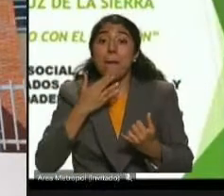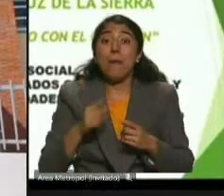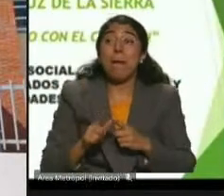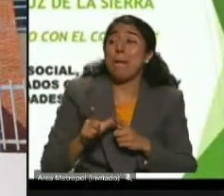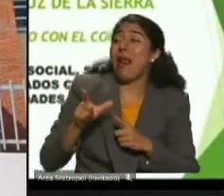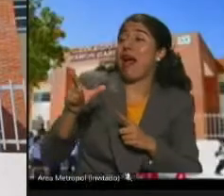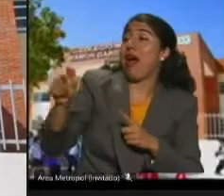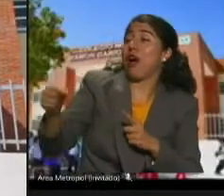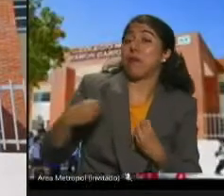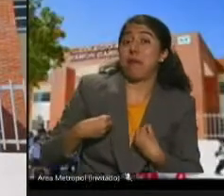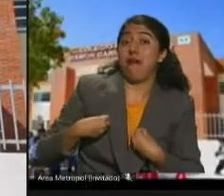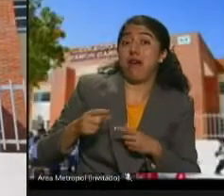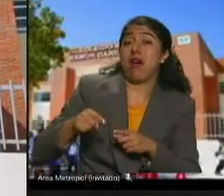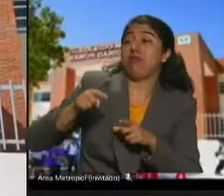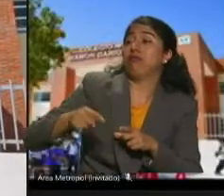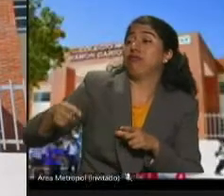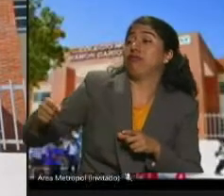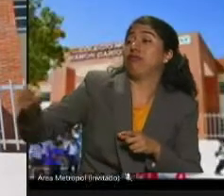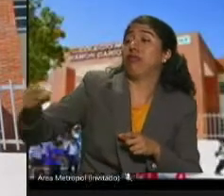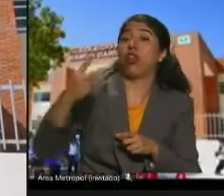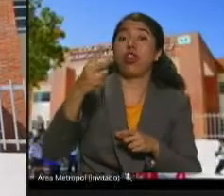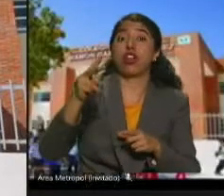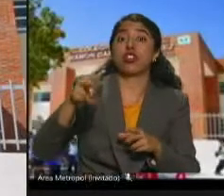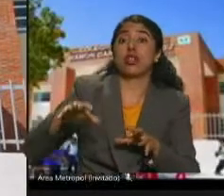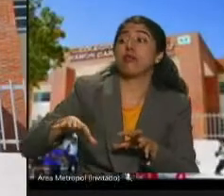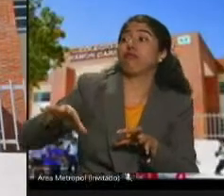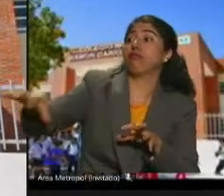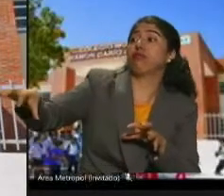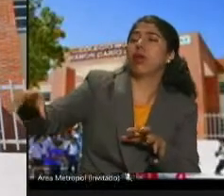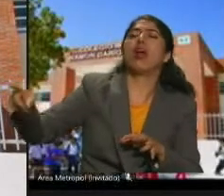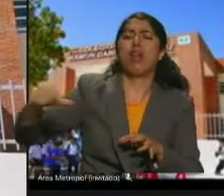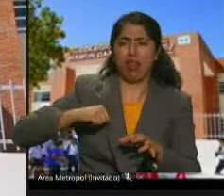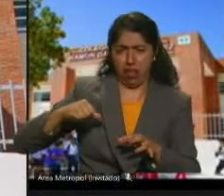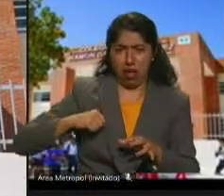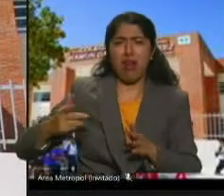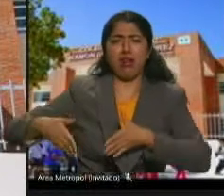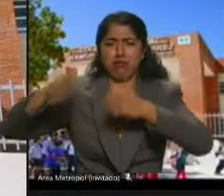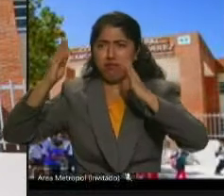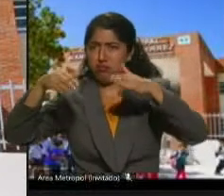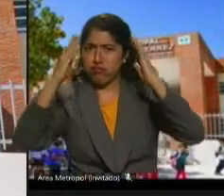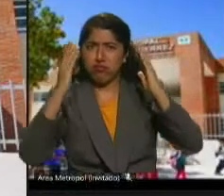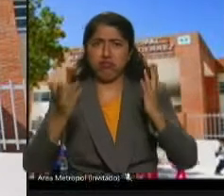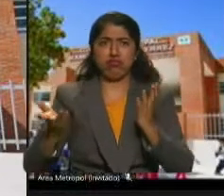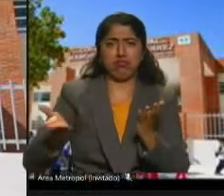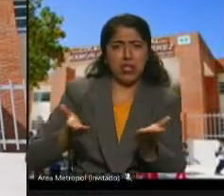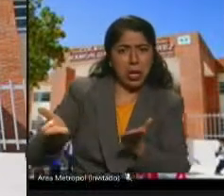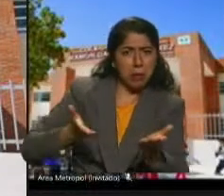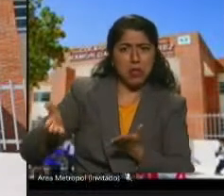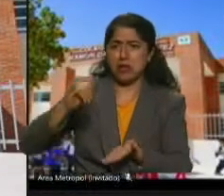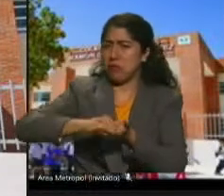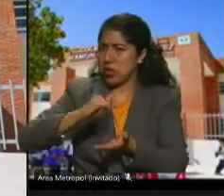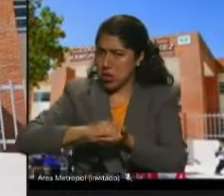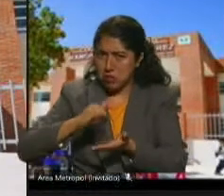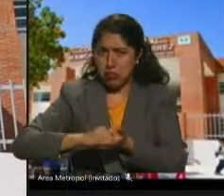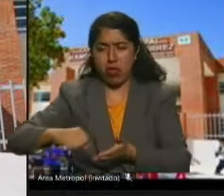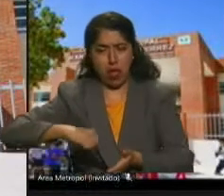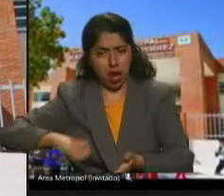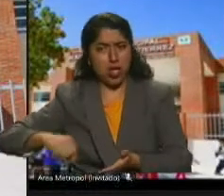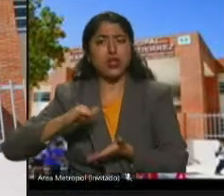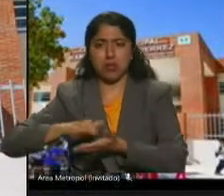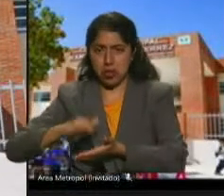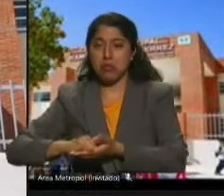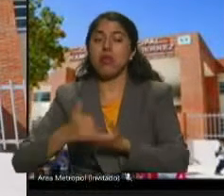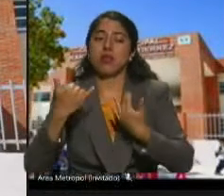tiene la misma infraestructura, los mismos derechos, las mismas condiciones, y realmente en ese sentido